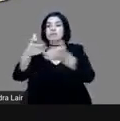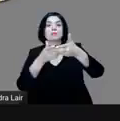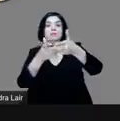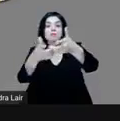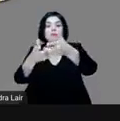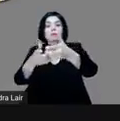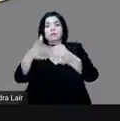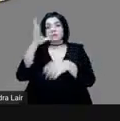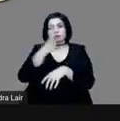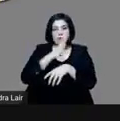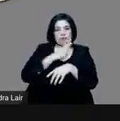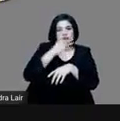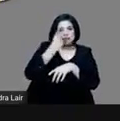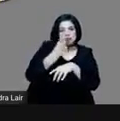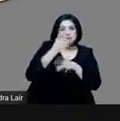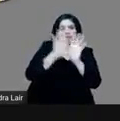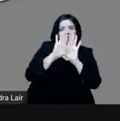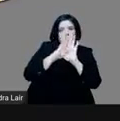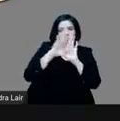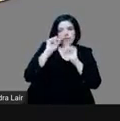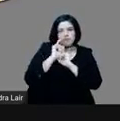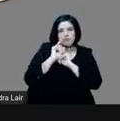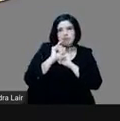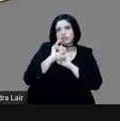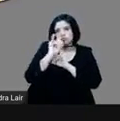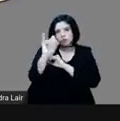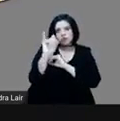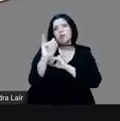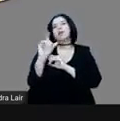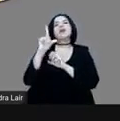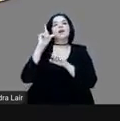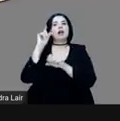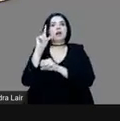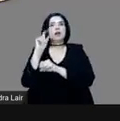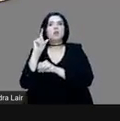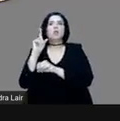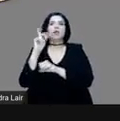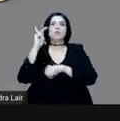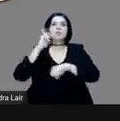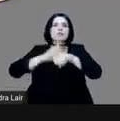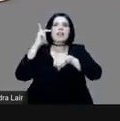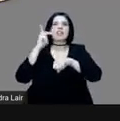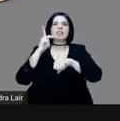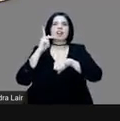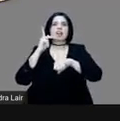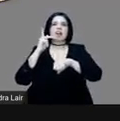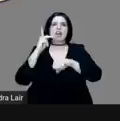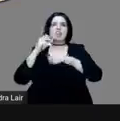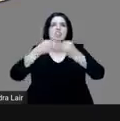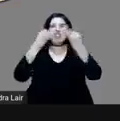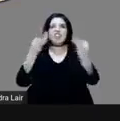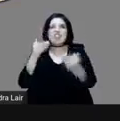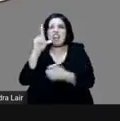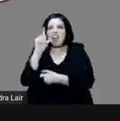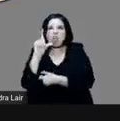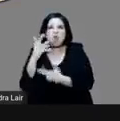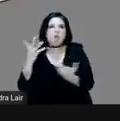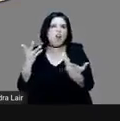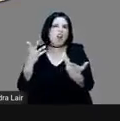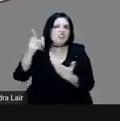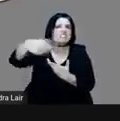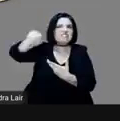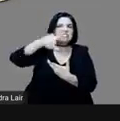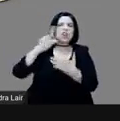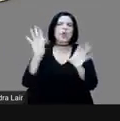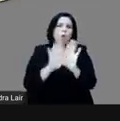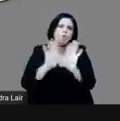asentado al fondo del lago con piedra, con lodo, etcétera. O sea, era un área, vamos a decir, una parte